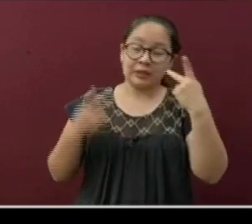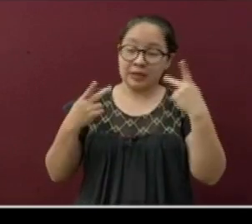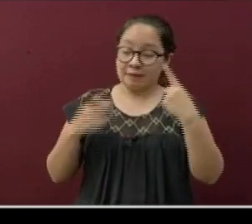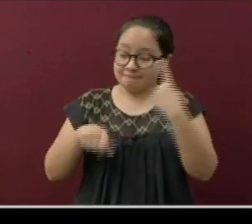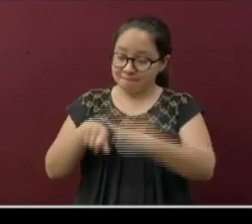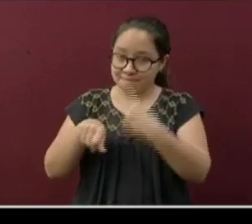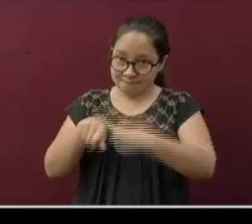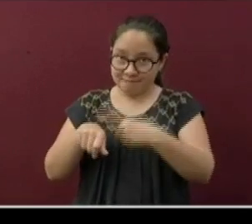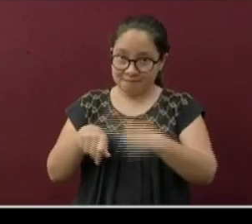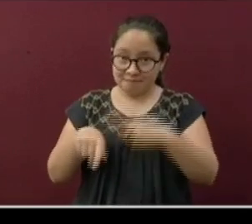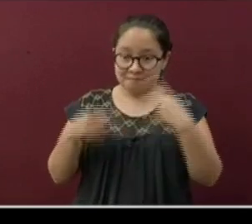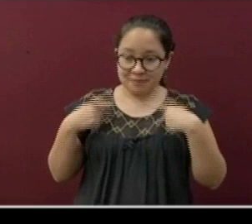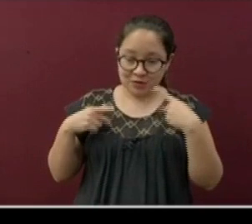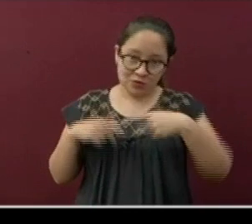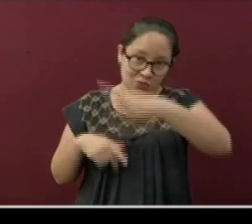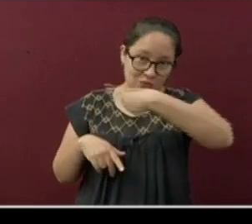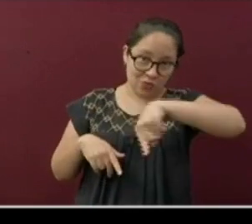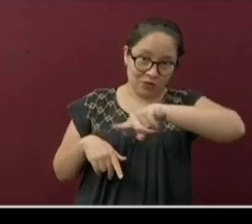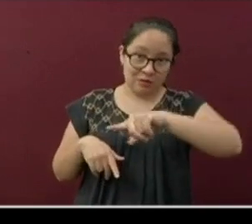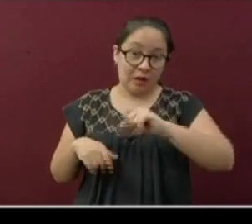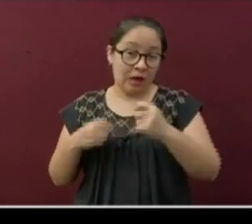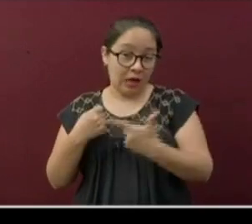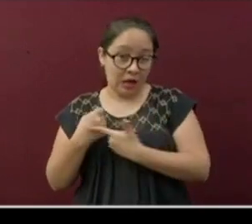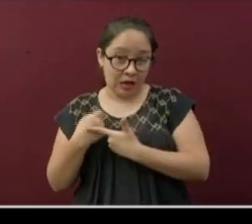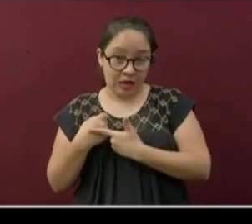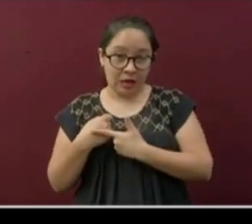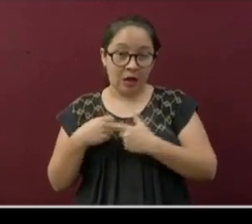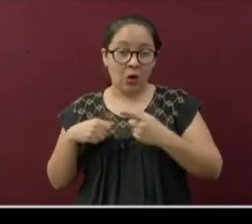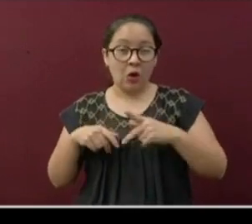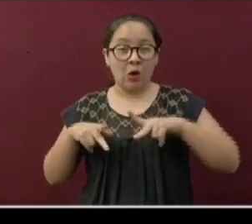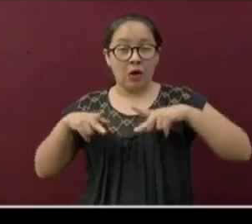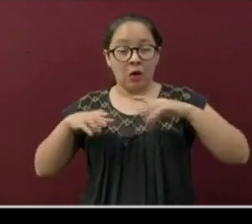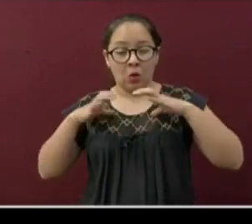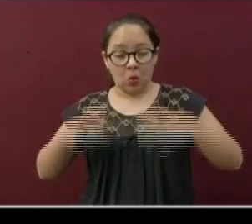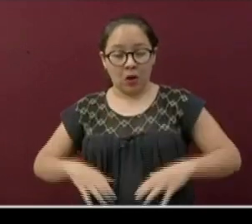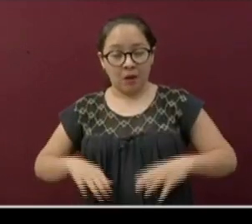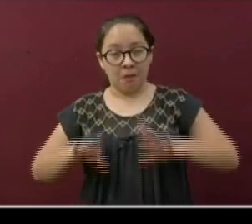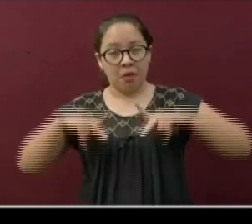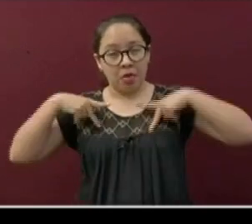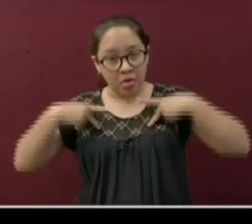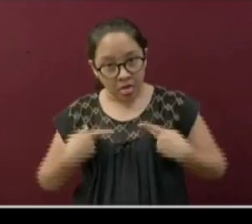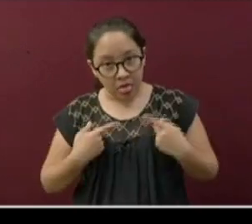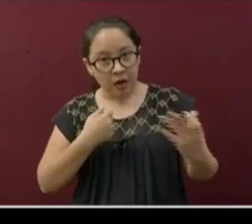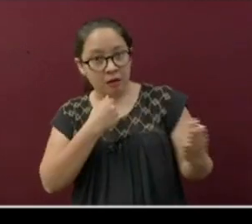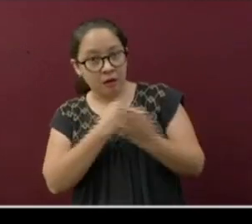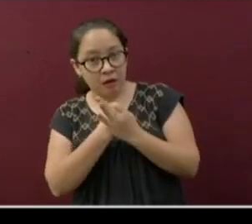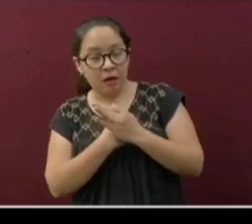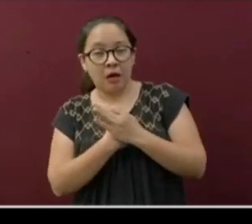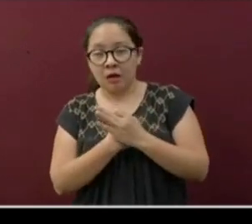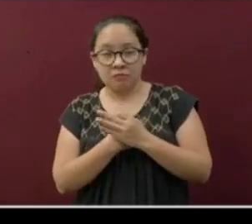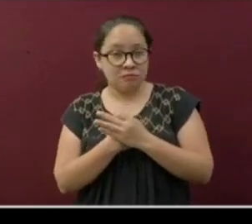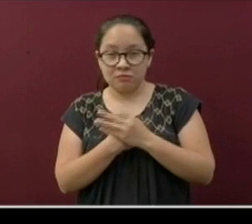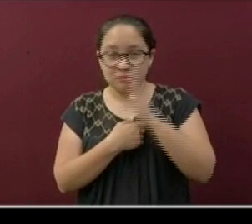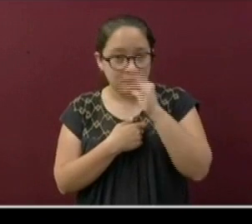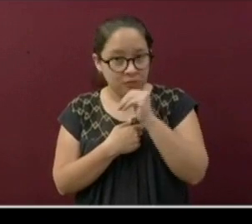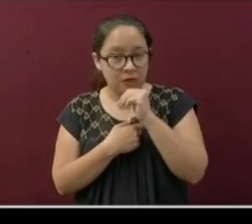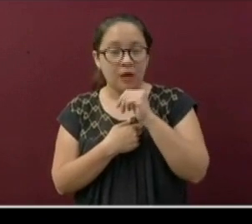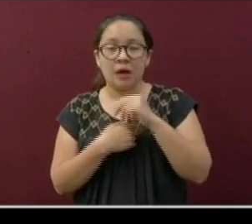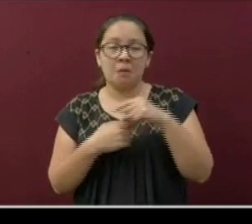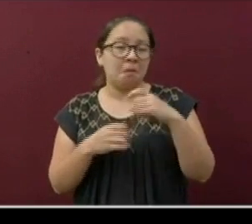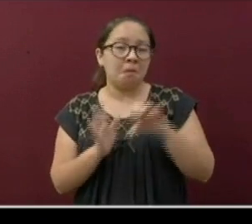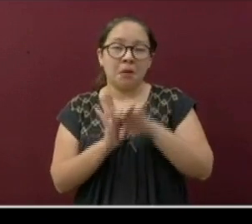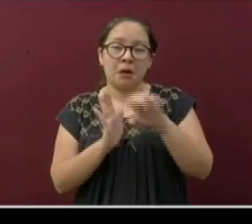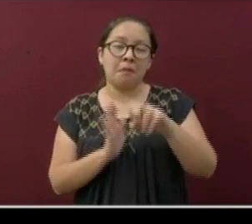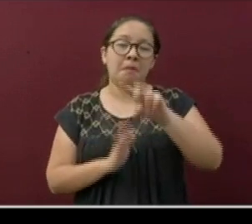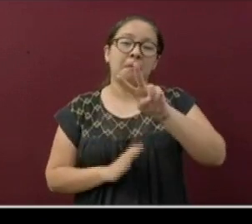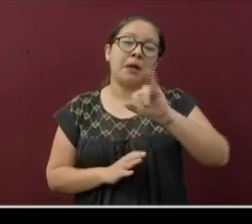que presentaban algún tipo de inmunosupresión, incluyendo el VIH-SIDA. El 39